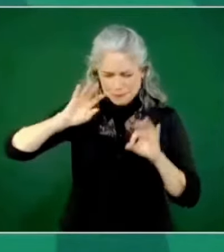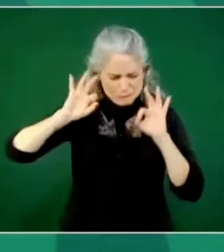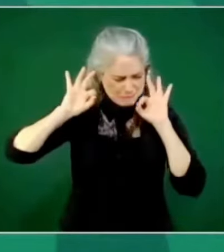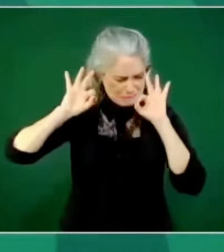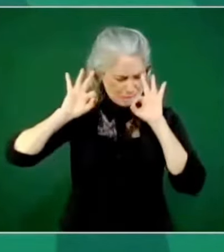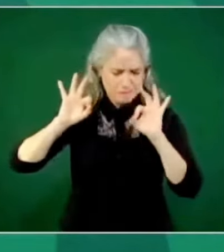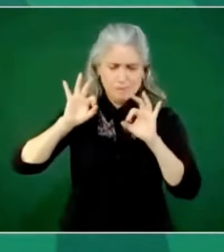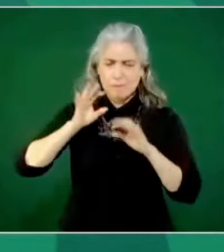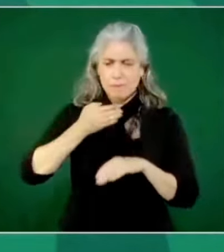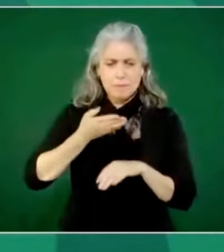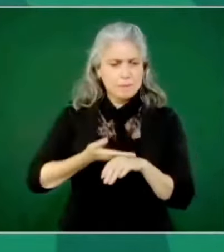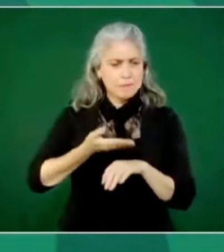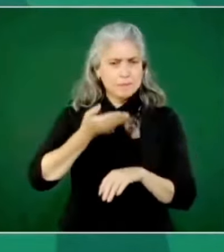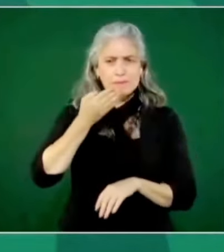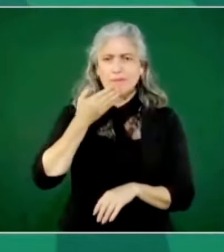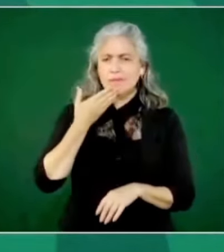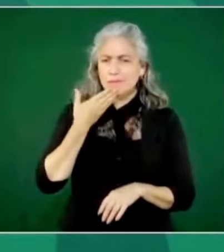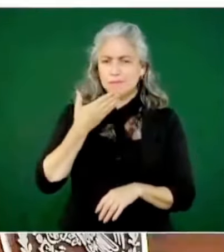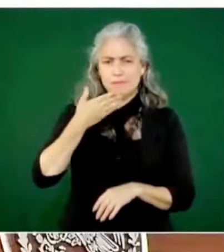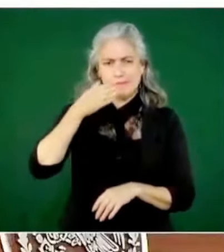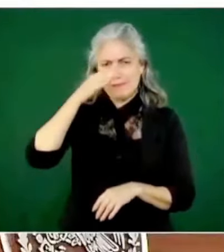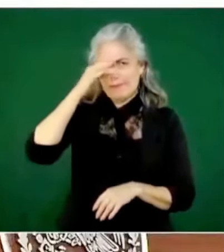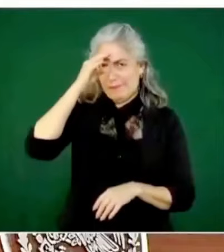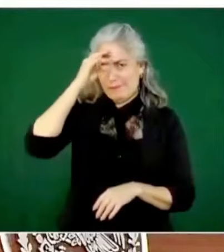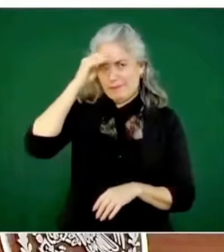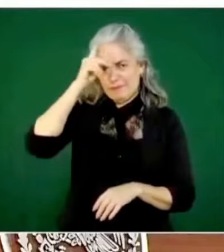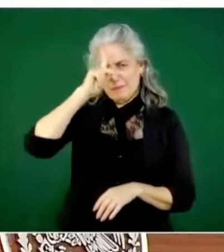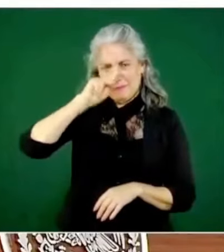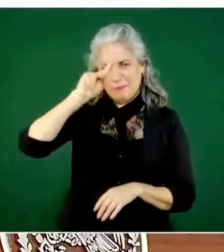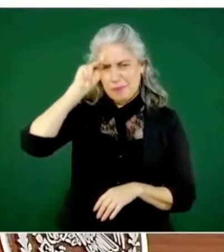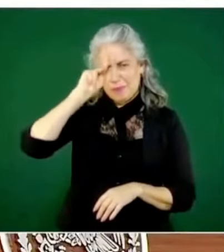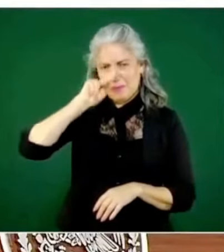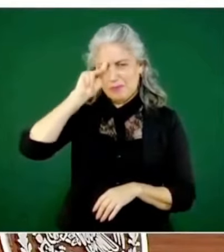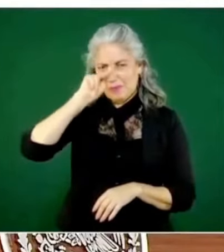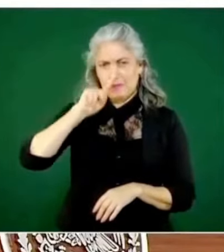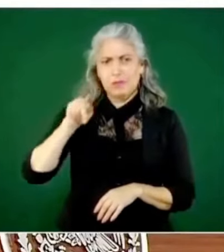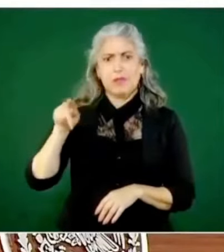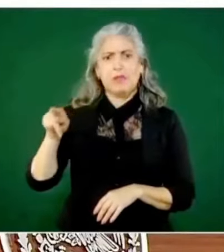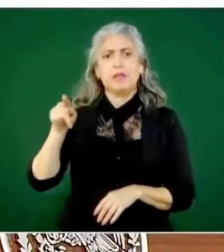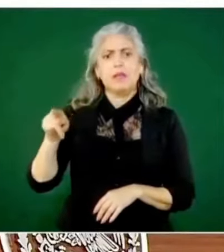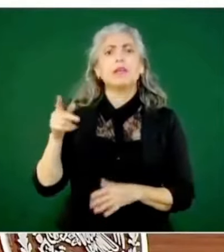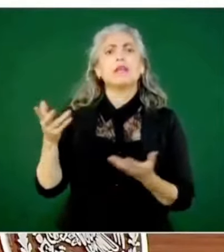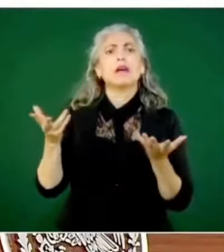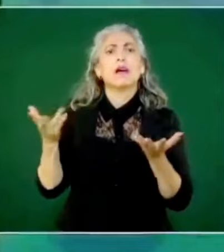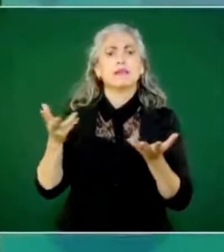era más hechos que palabra